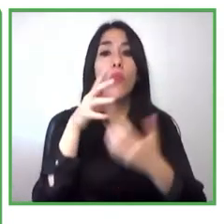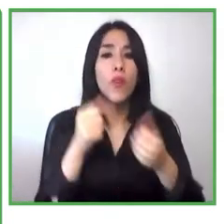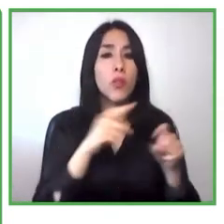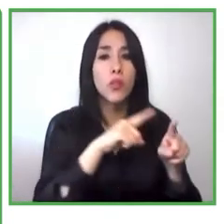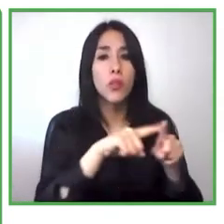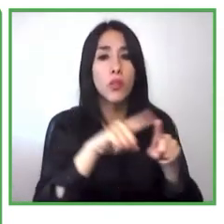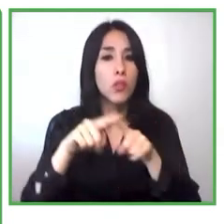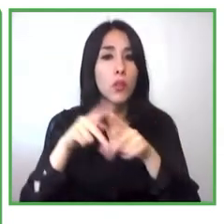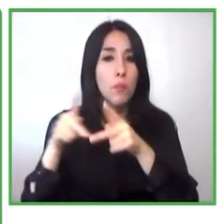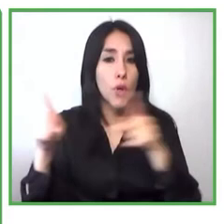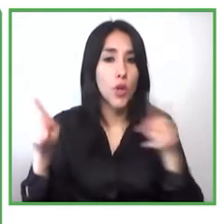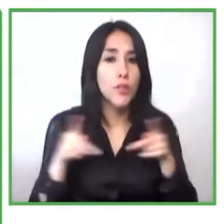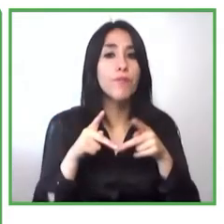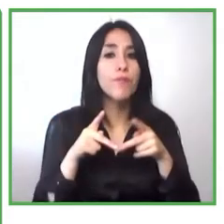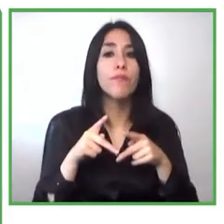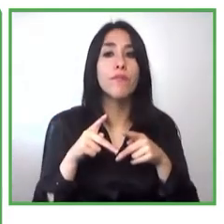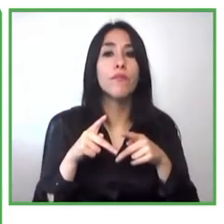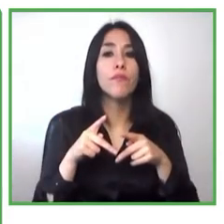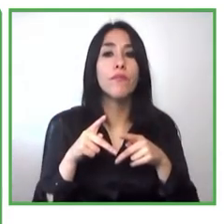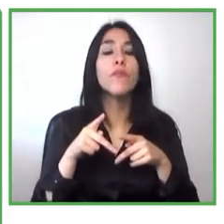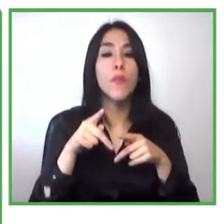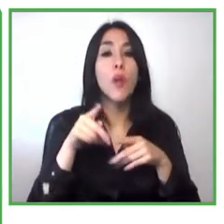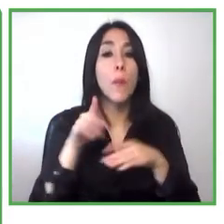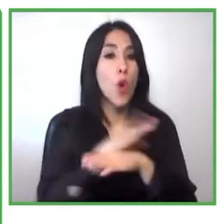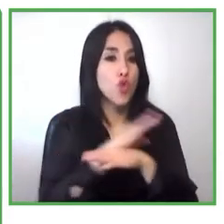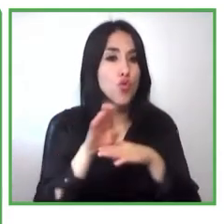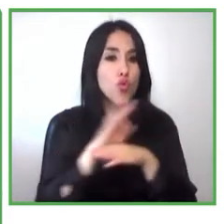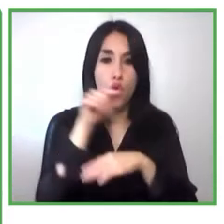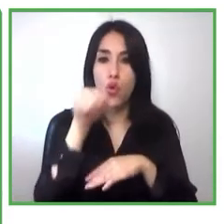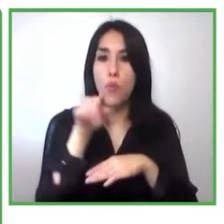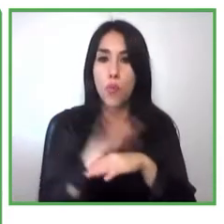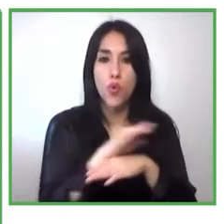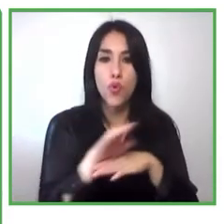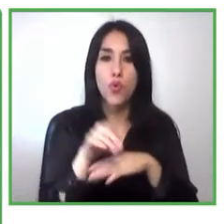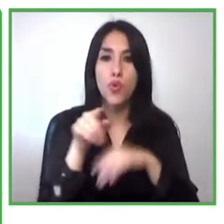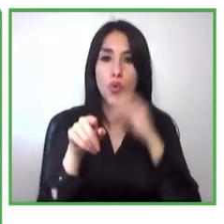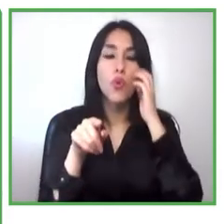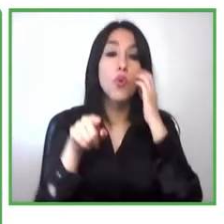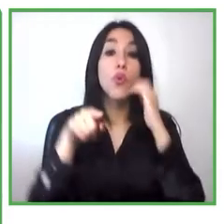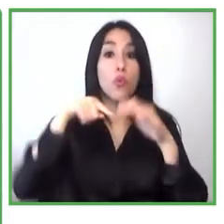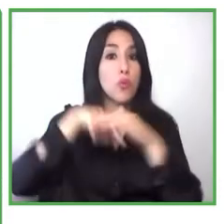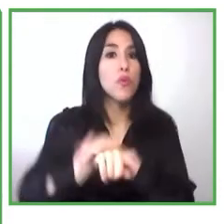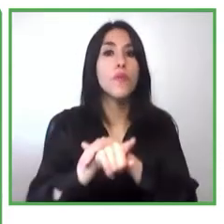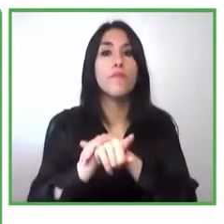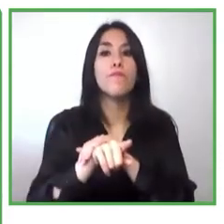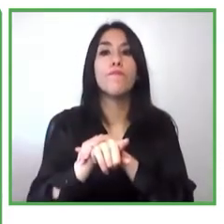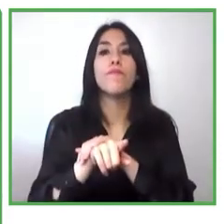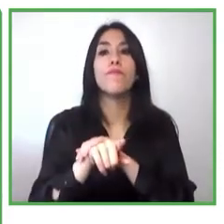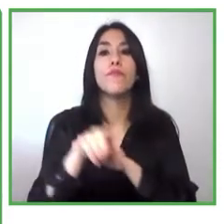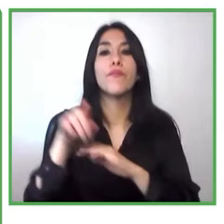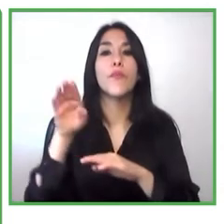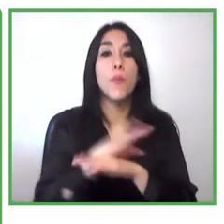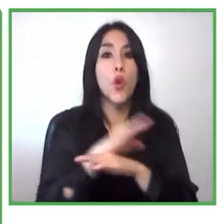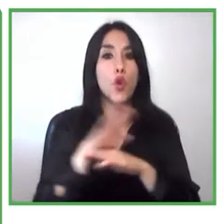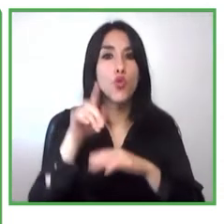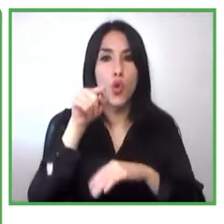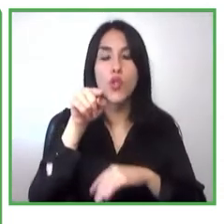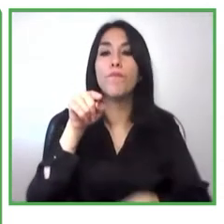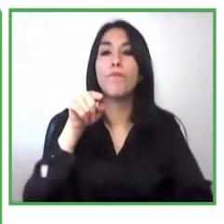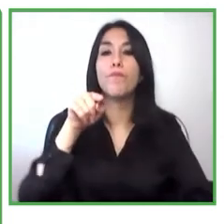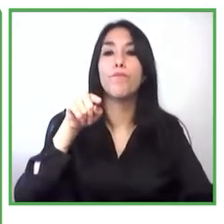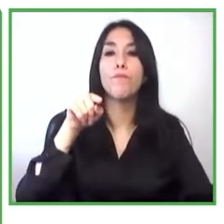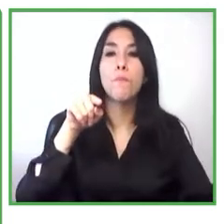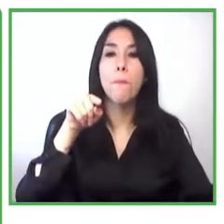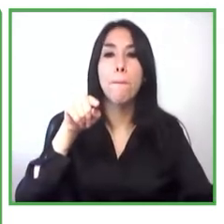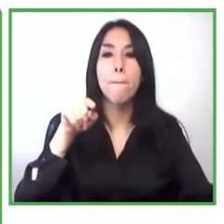ellos pudieran acceder a la oferta que tienen estas organizaciones ese plan de fortalecimiento como les decía funcionaba con la definición de